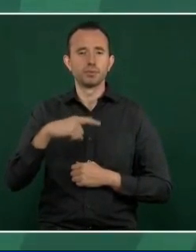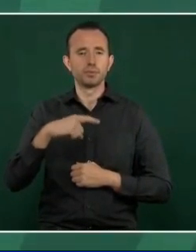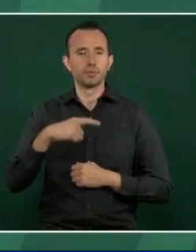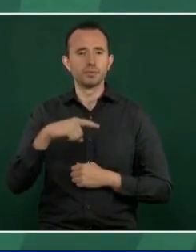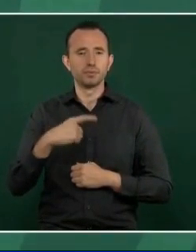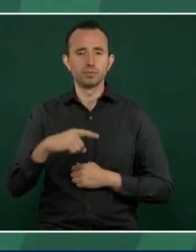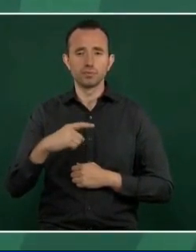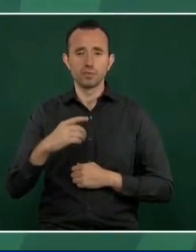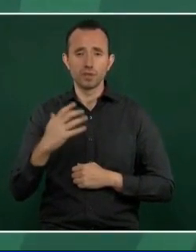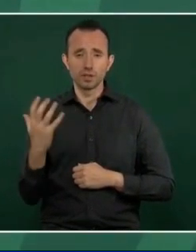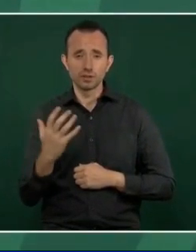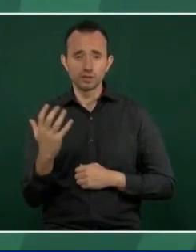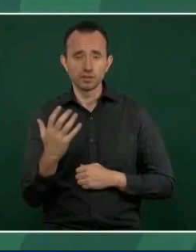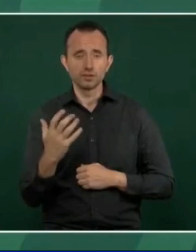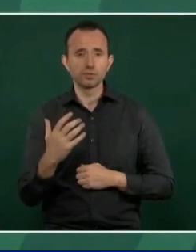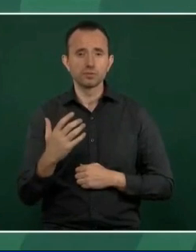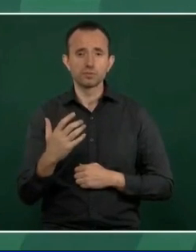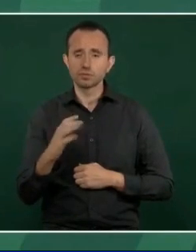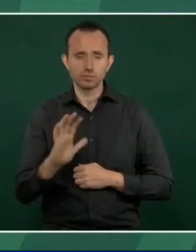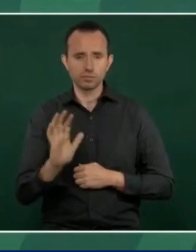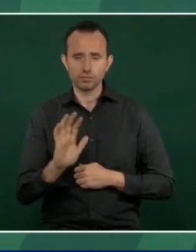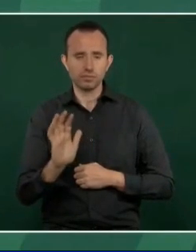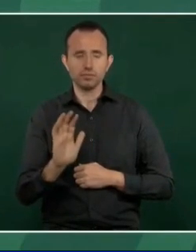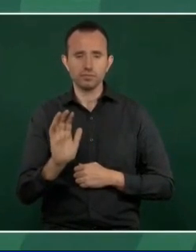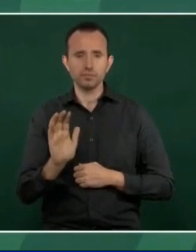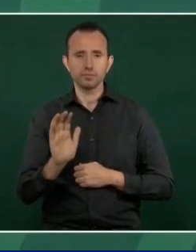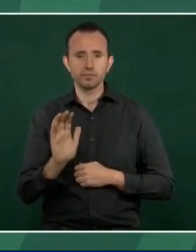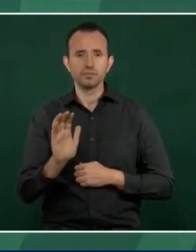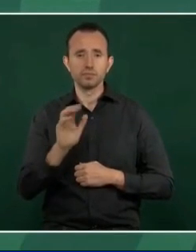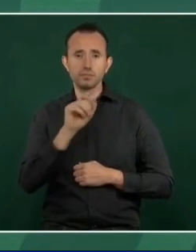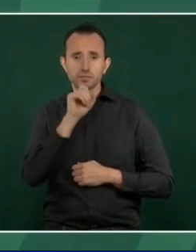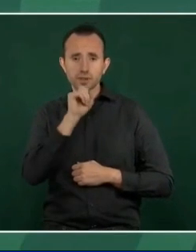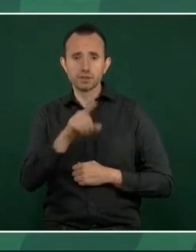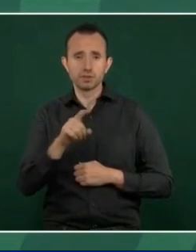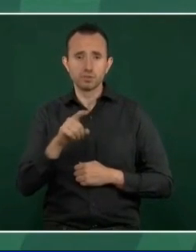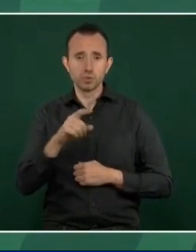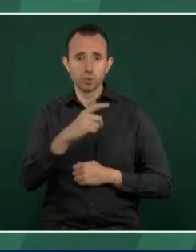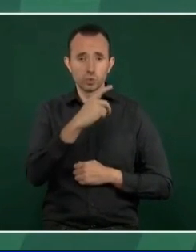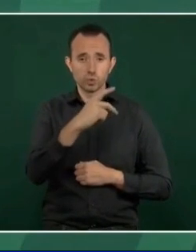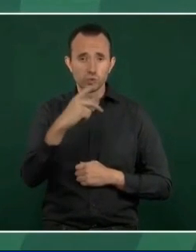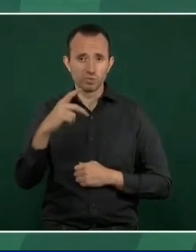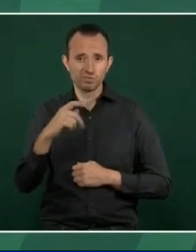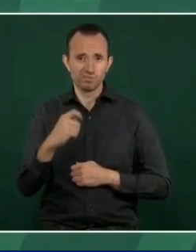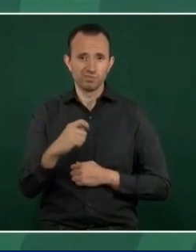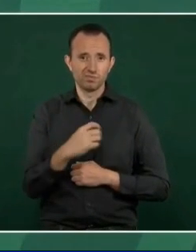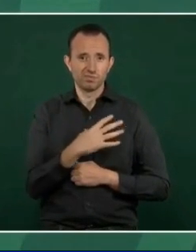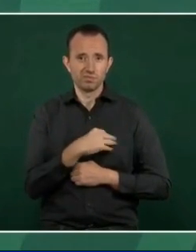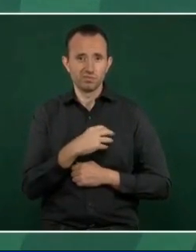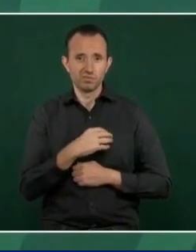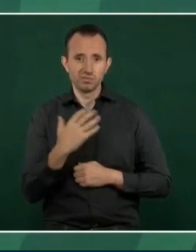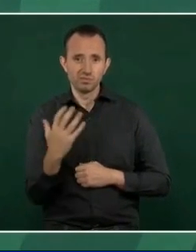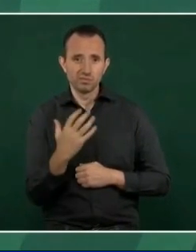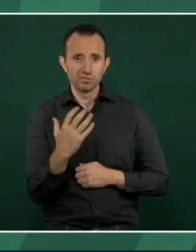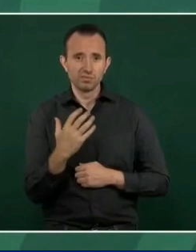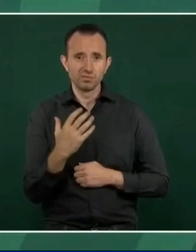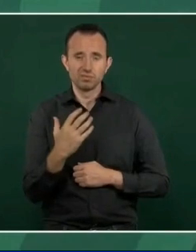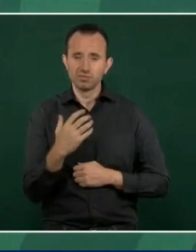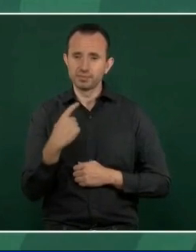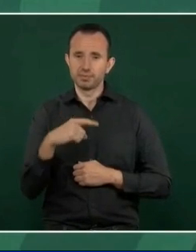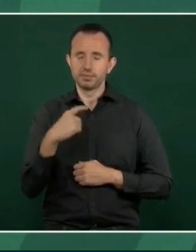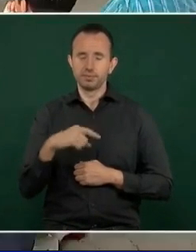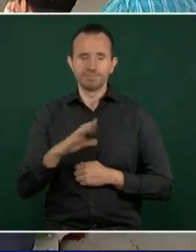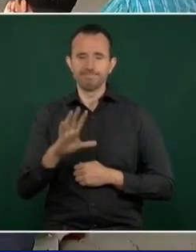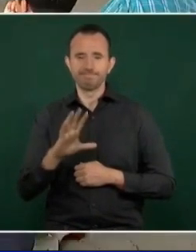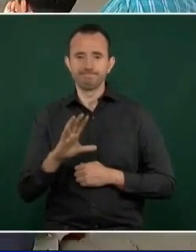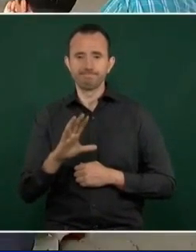incluso sus hijos, porque el